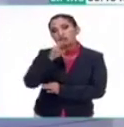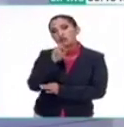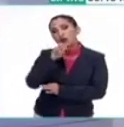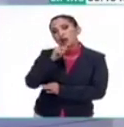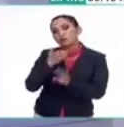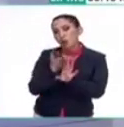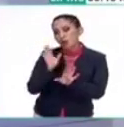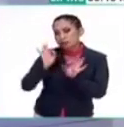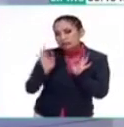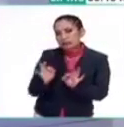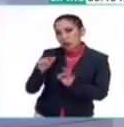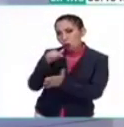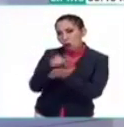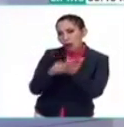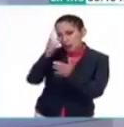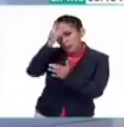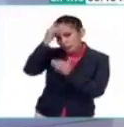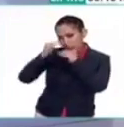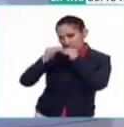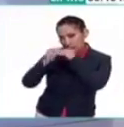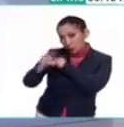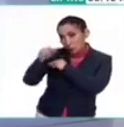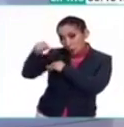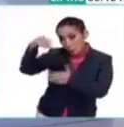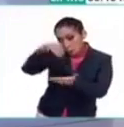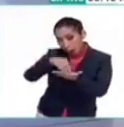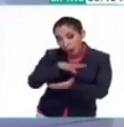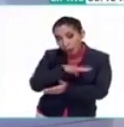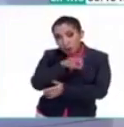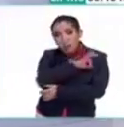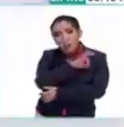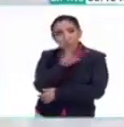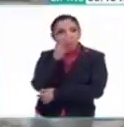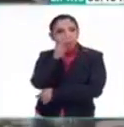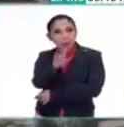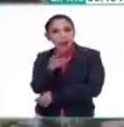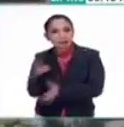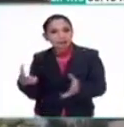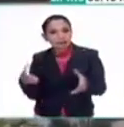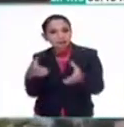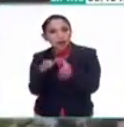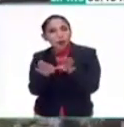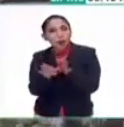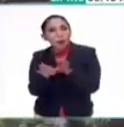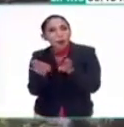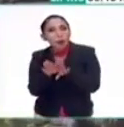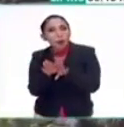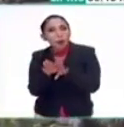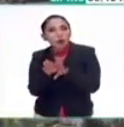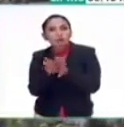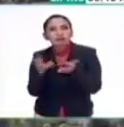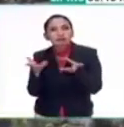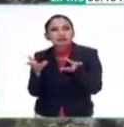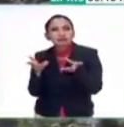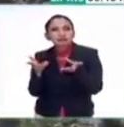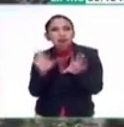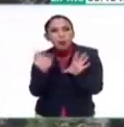características de las zonas desérticas, y podemos ver cómo, ahí podemos ver ahorita, cómo está como